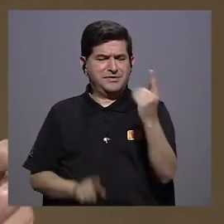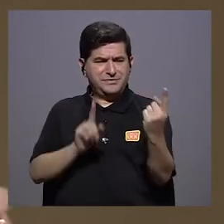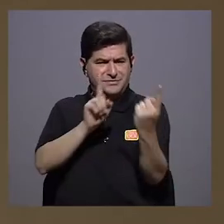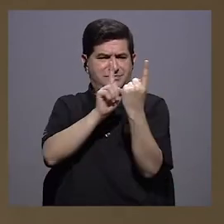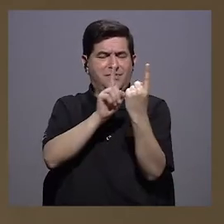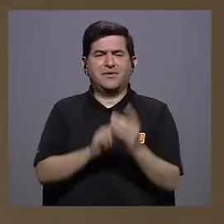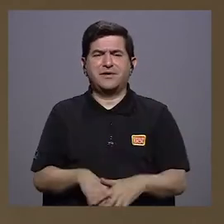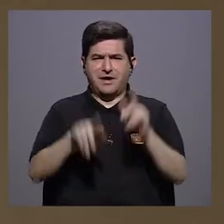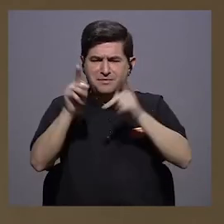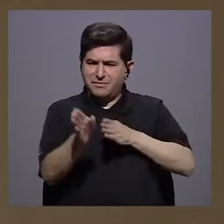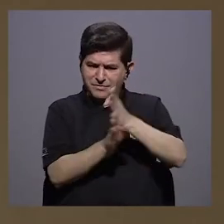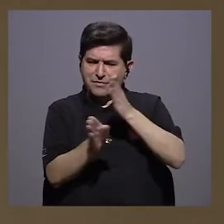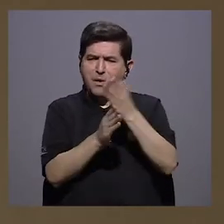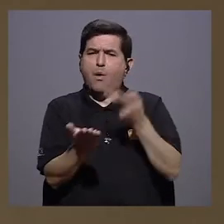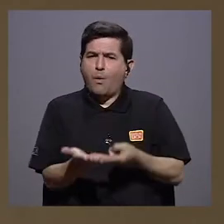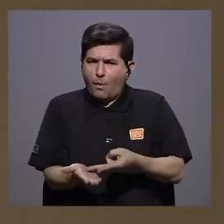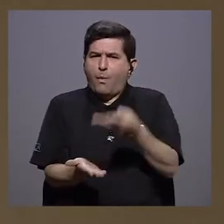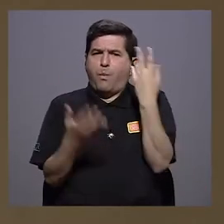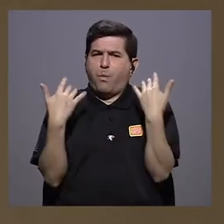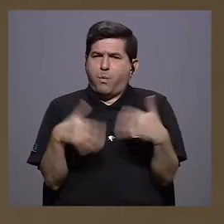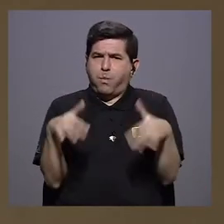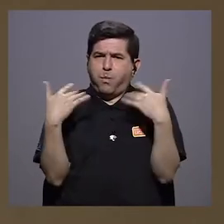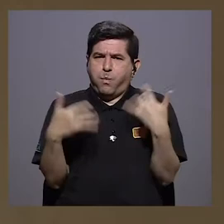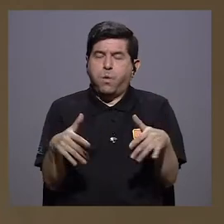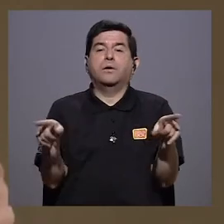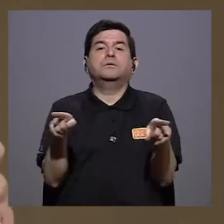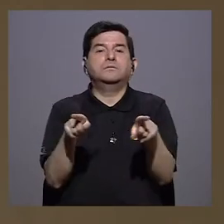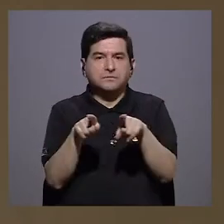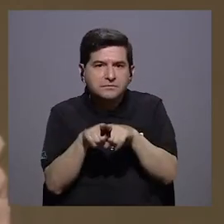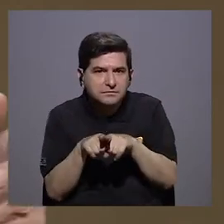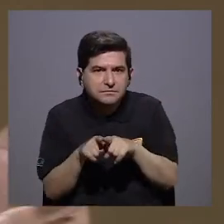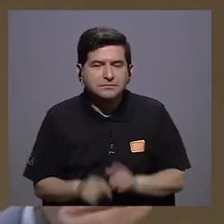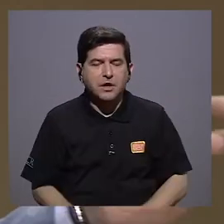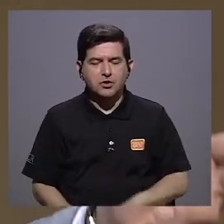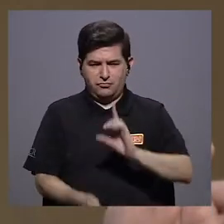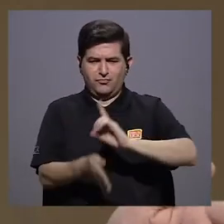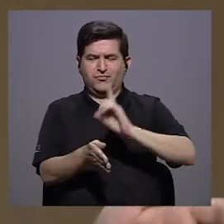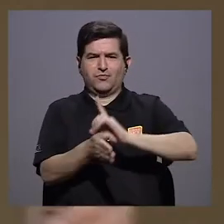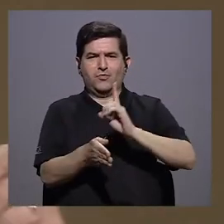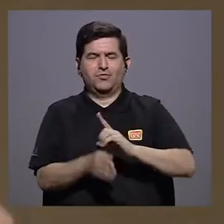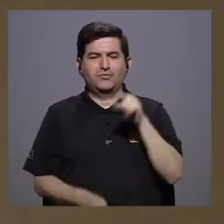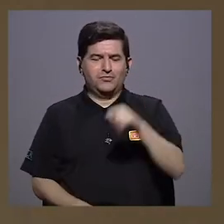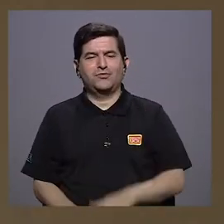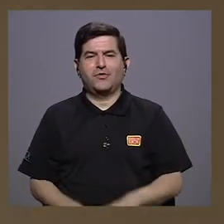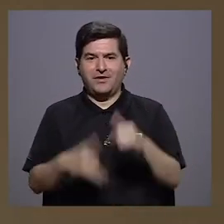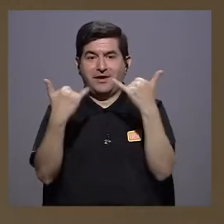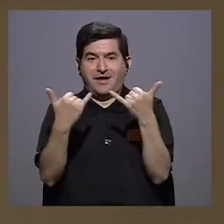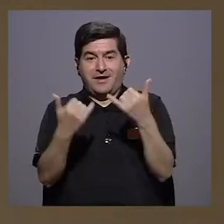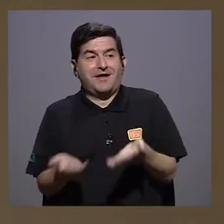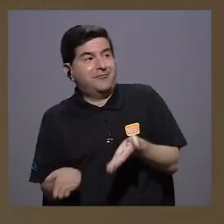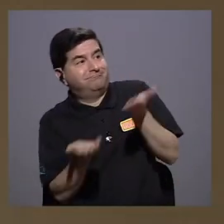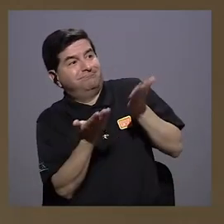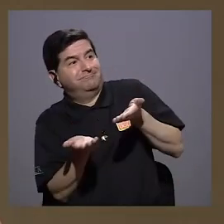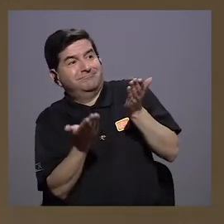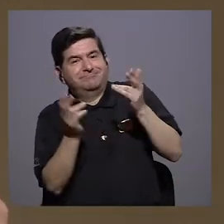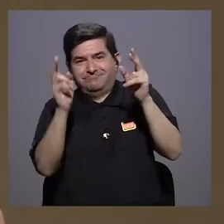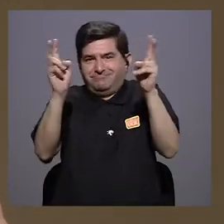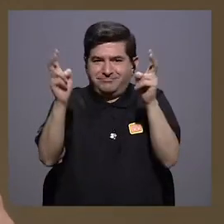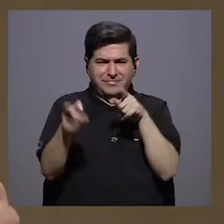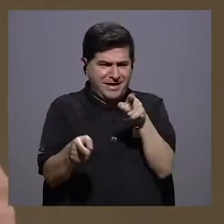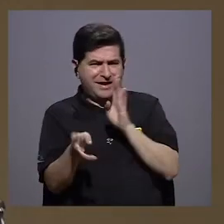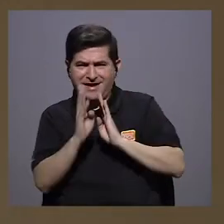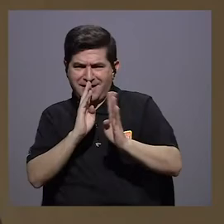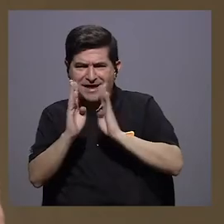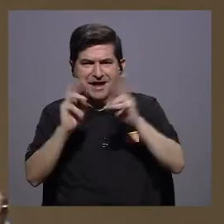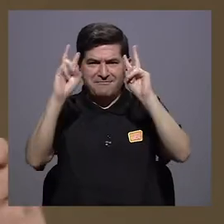una trayectoria muy valiosa y también un médico de exportación, porque se encarga de hablar